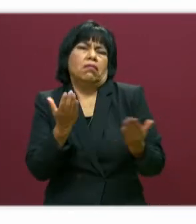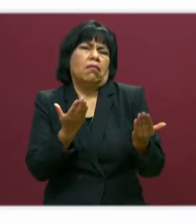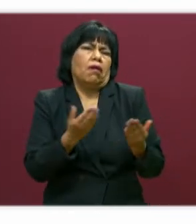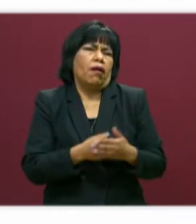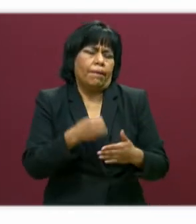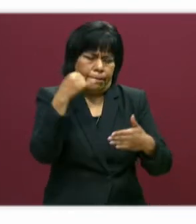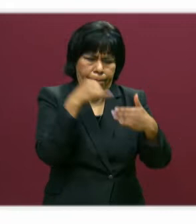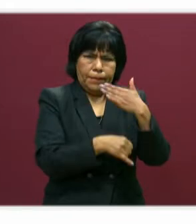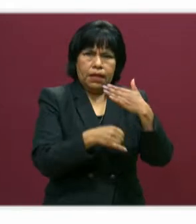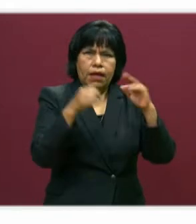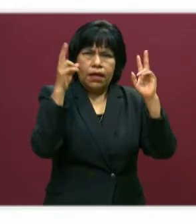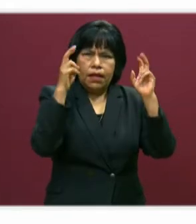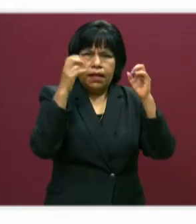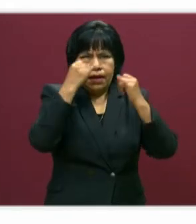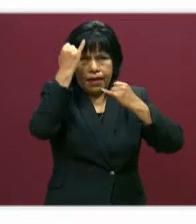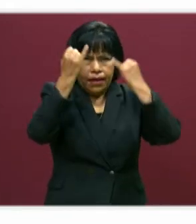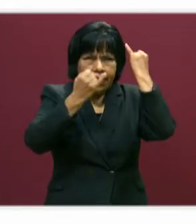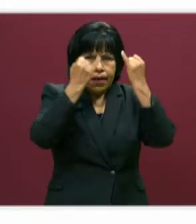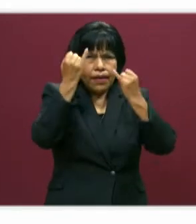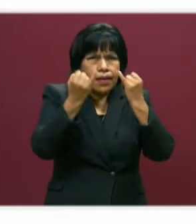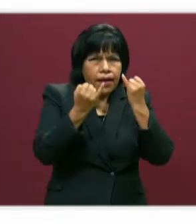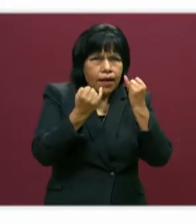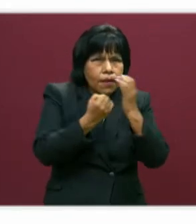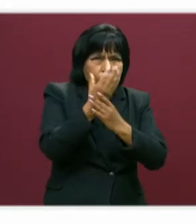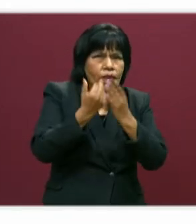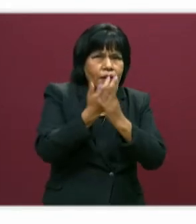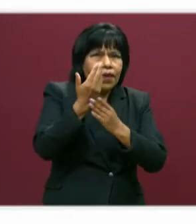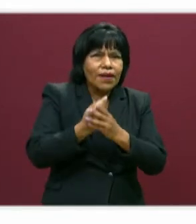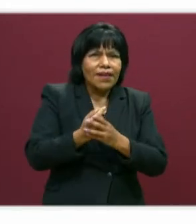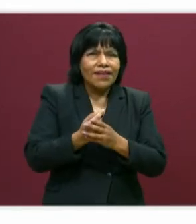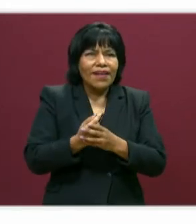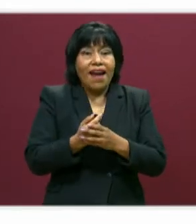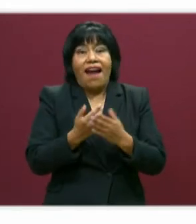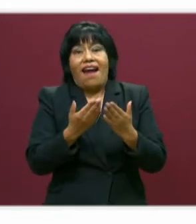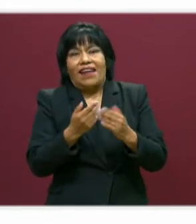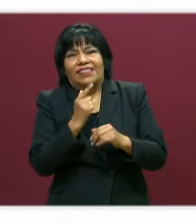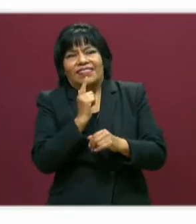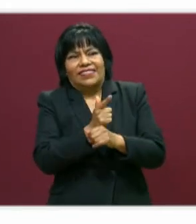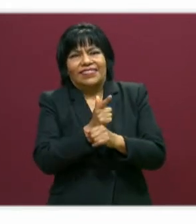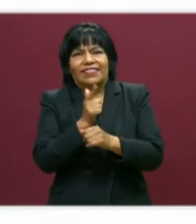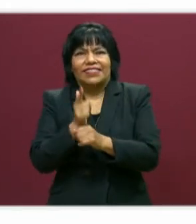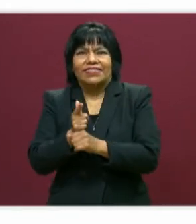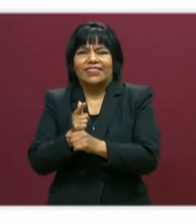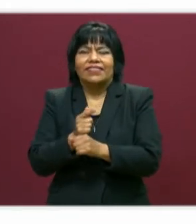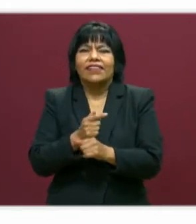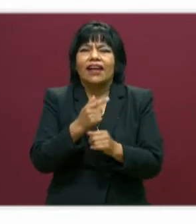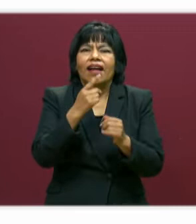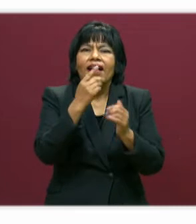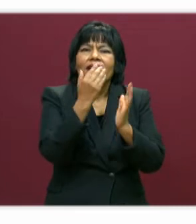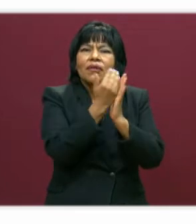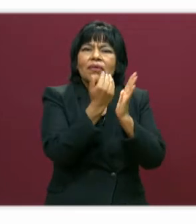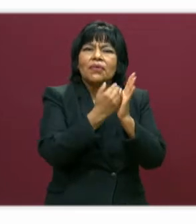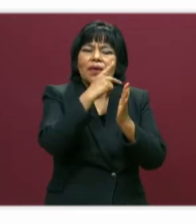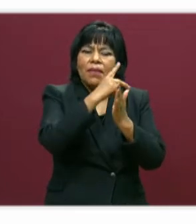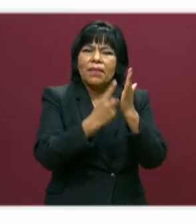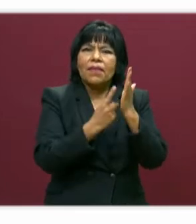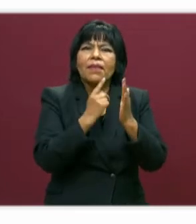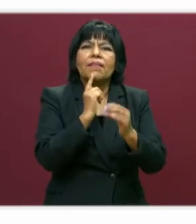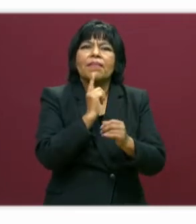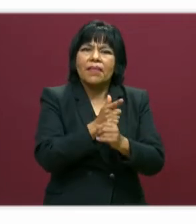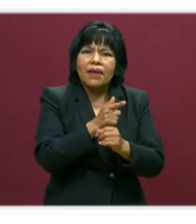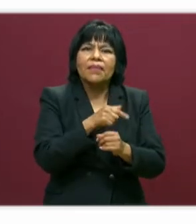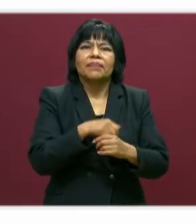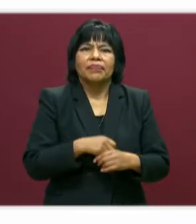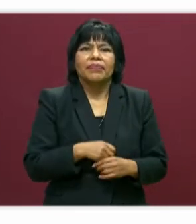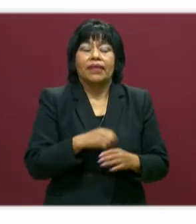Profundizar en nuevas ideas. Y aplicar y transferir. Entonces, si te das cuenta, este ejemplo